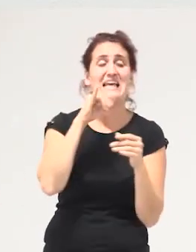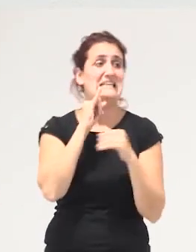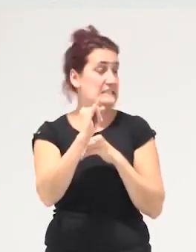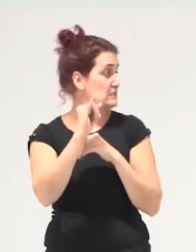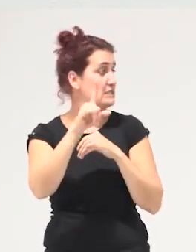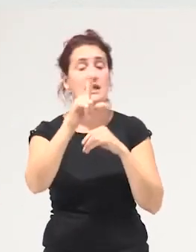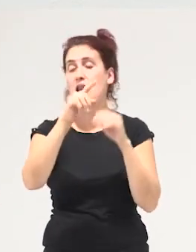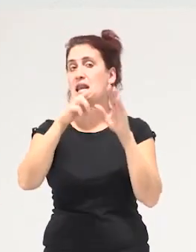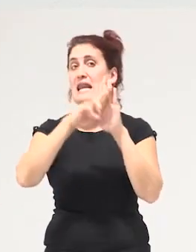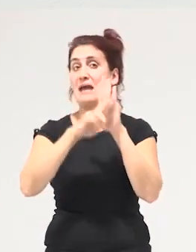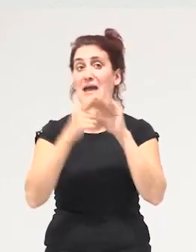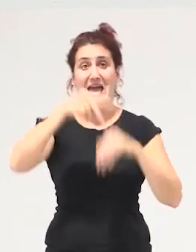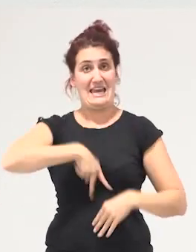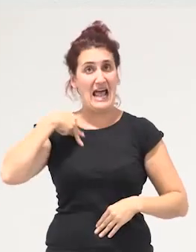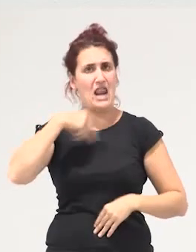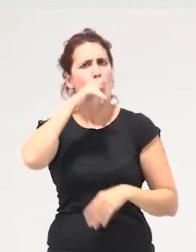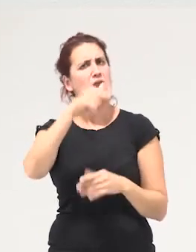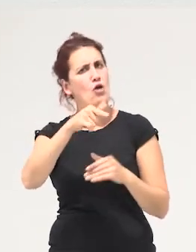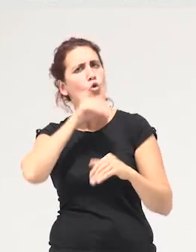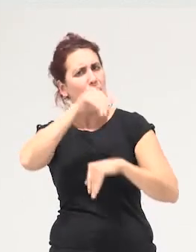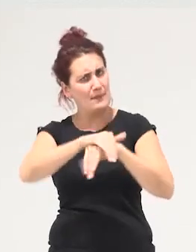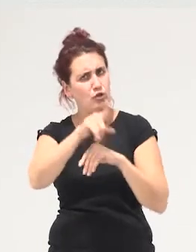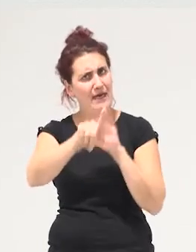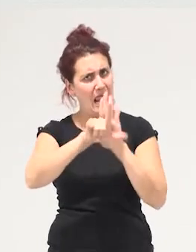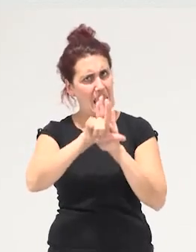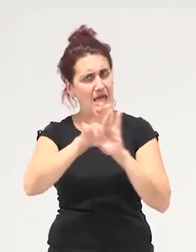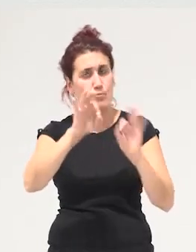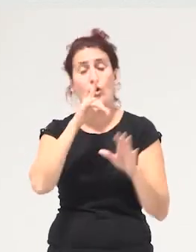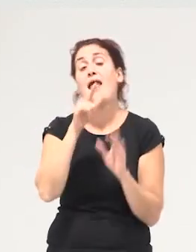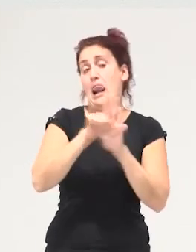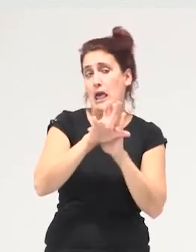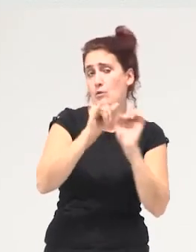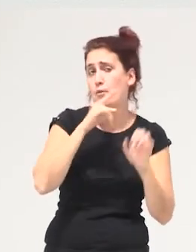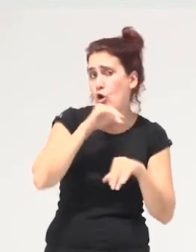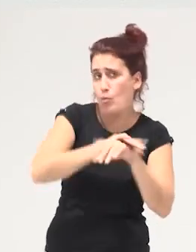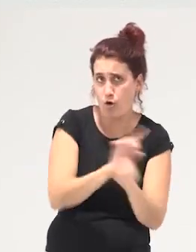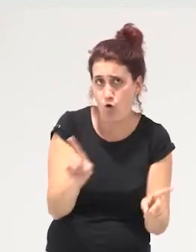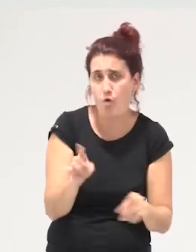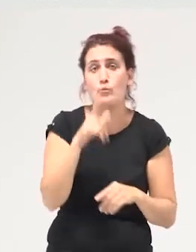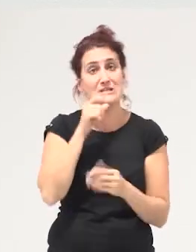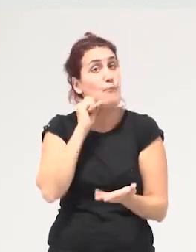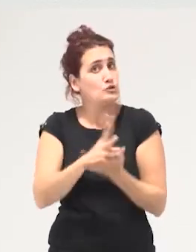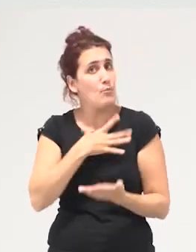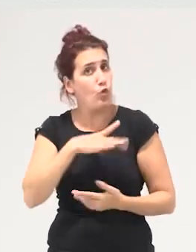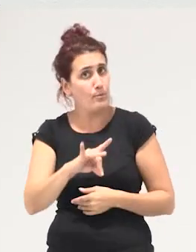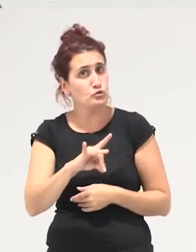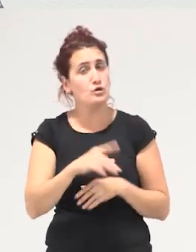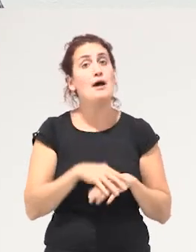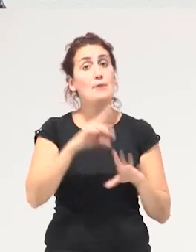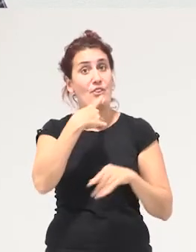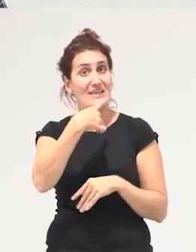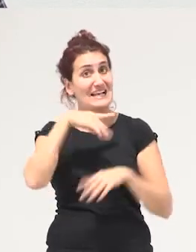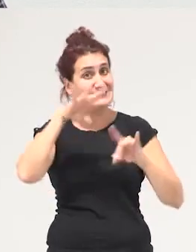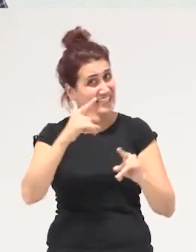cumplimiento de la ley que existe o sea porque aunque la ley sea mala es que además incumple entonces podríamos apostar por esto pero lo que yo diría que sí desde